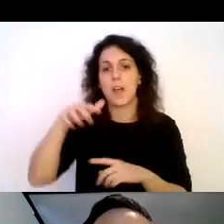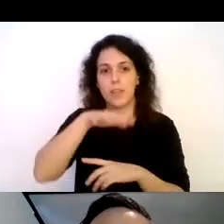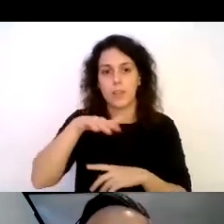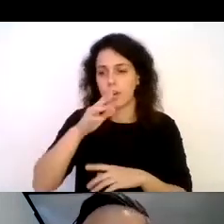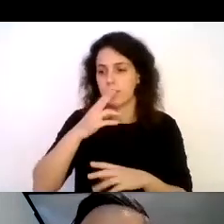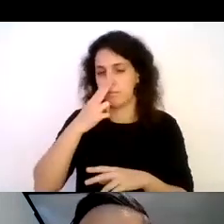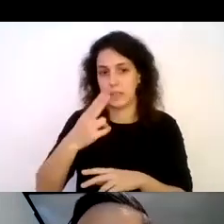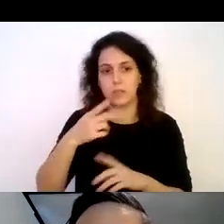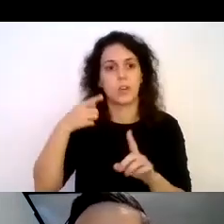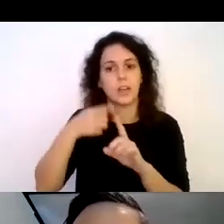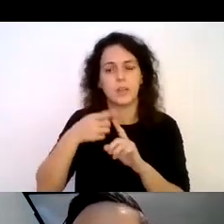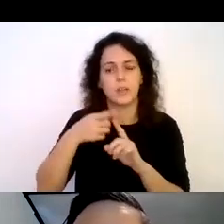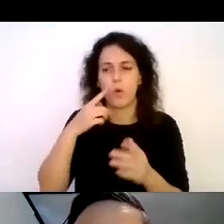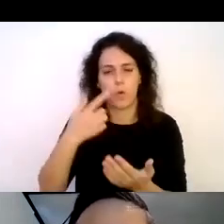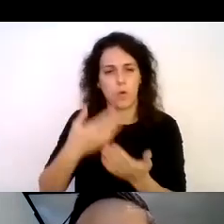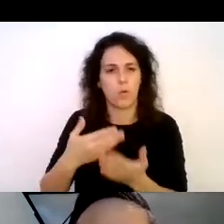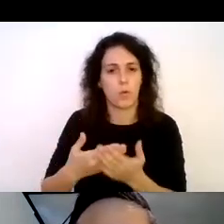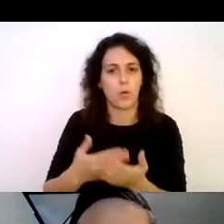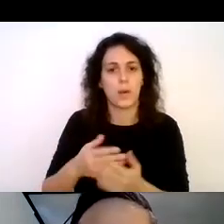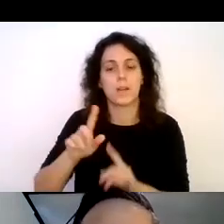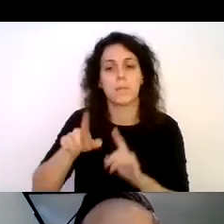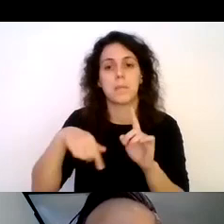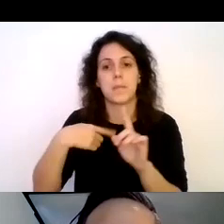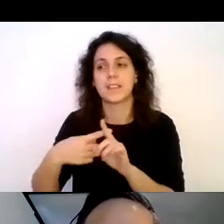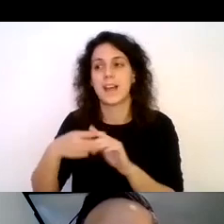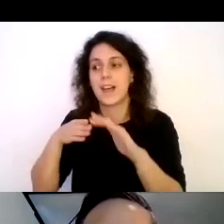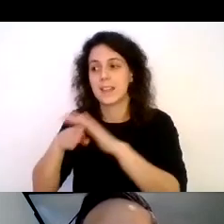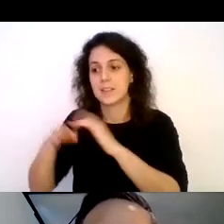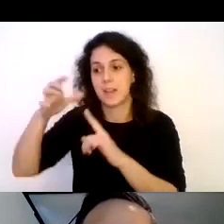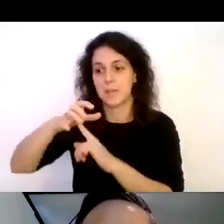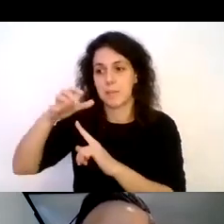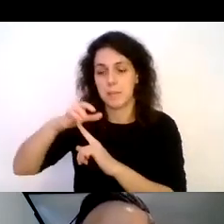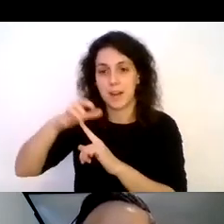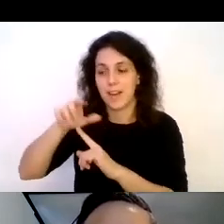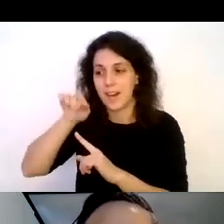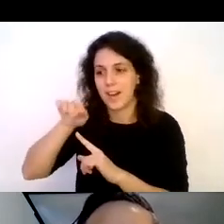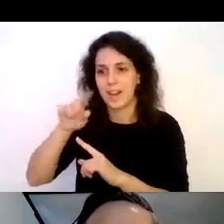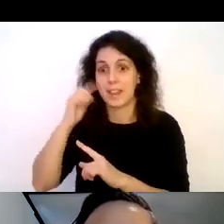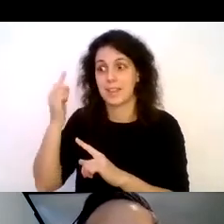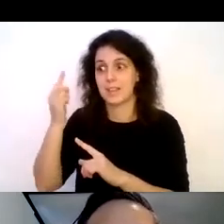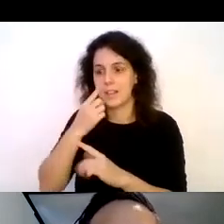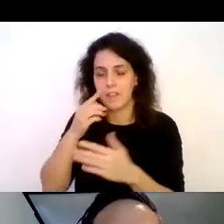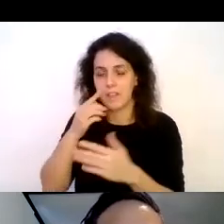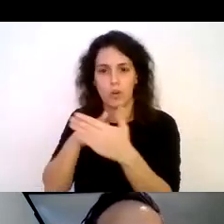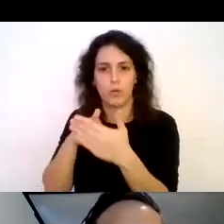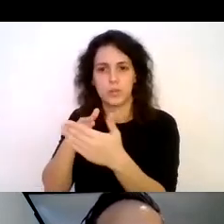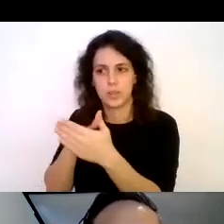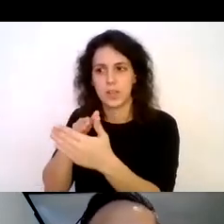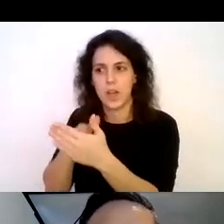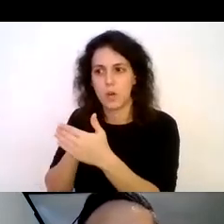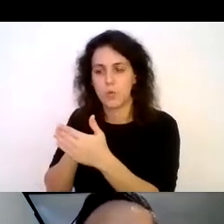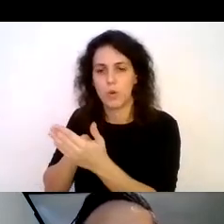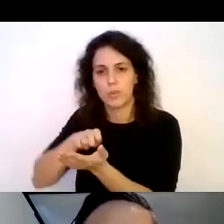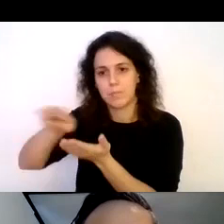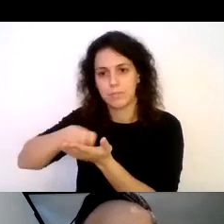y se estudió la accesibilidad del parque donde se identificaron algunos obstáculos que entorpecían el libre caminar.